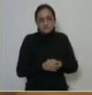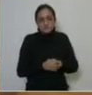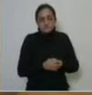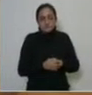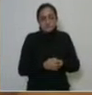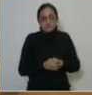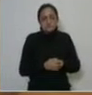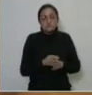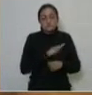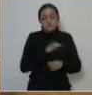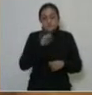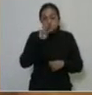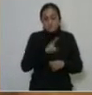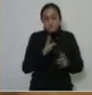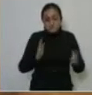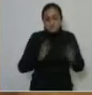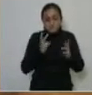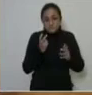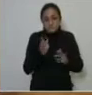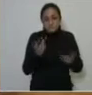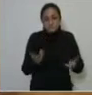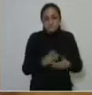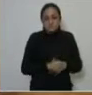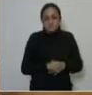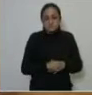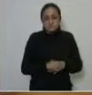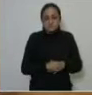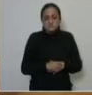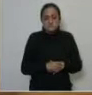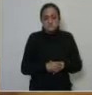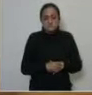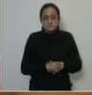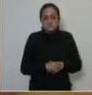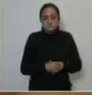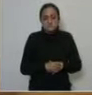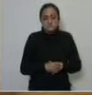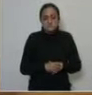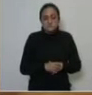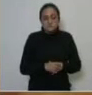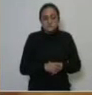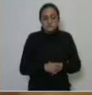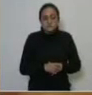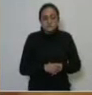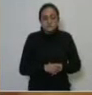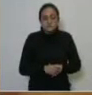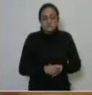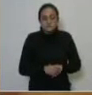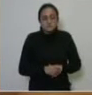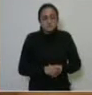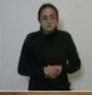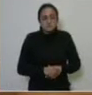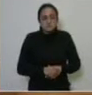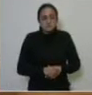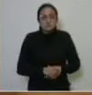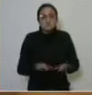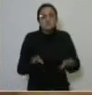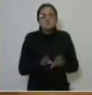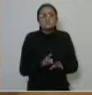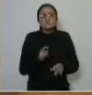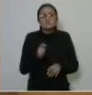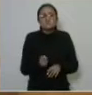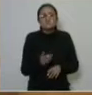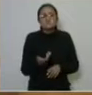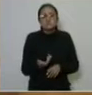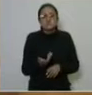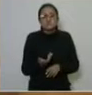podría ser así? Que vayan apareciendo lo que podría ser